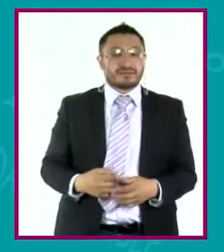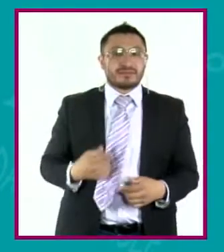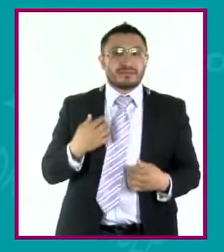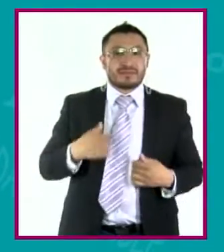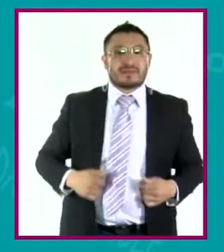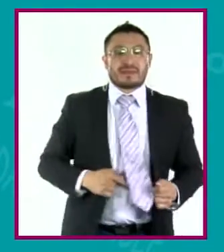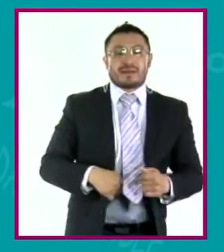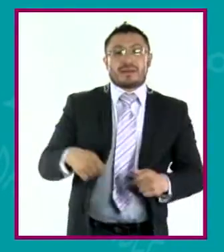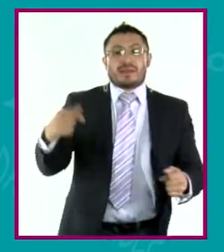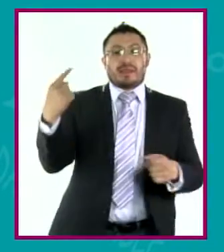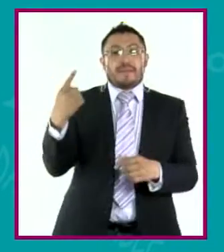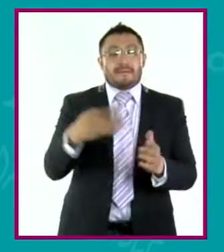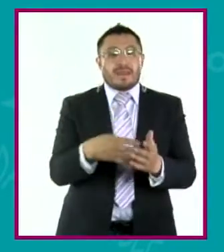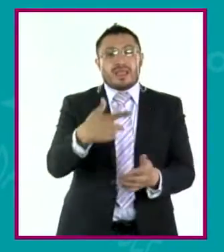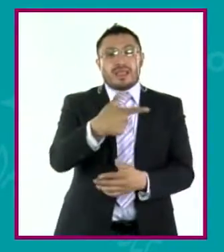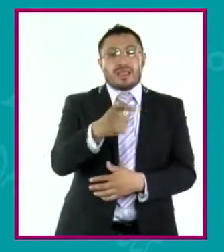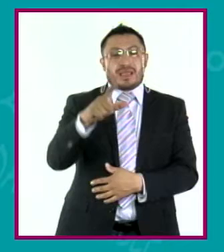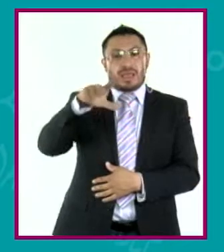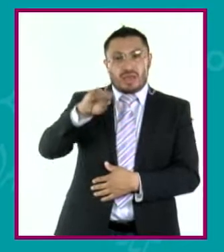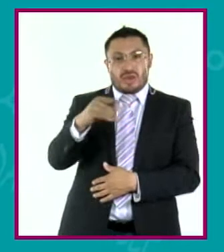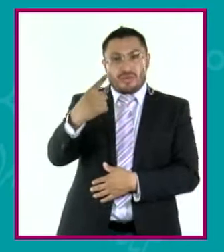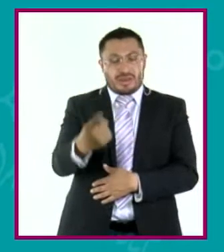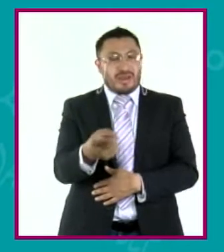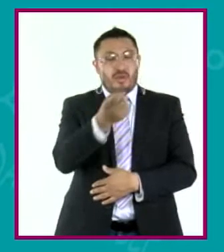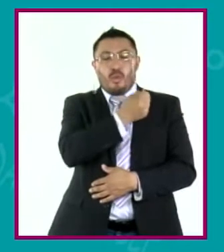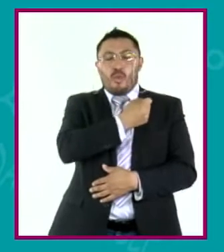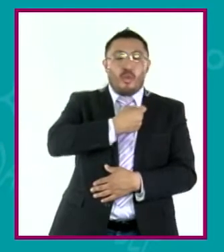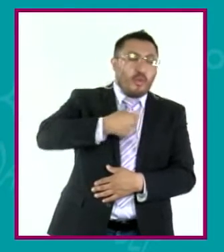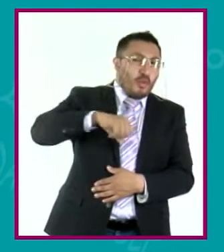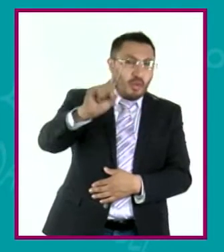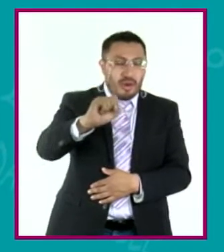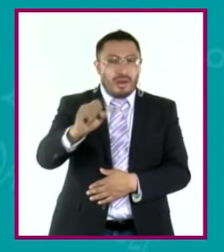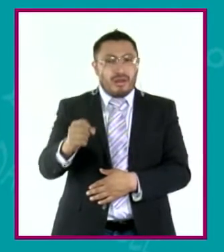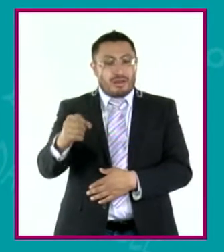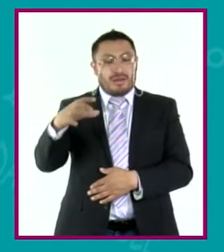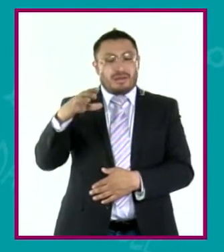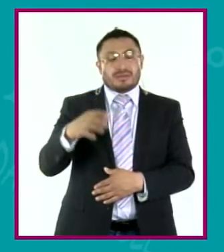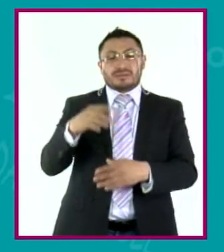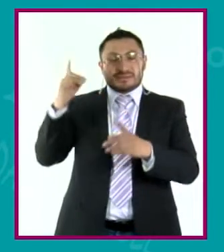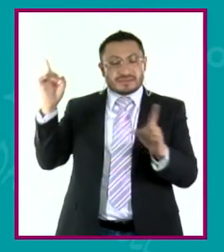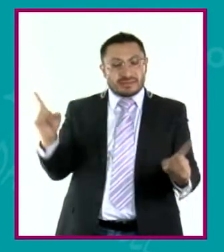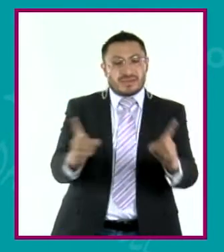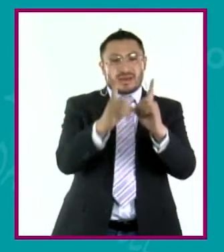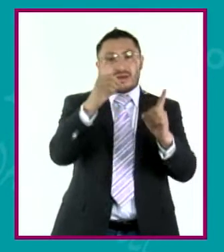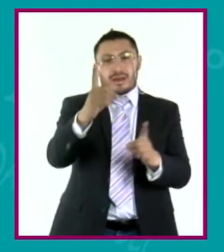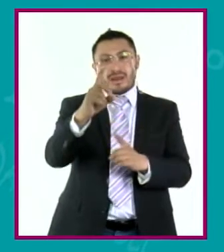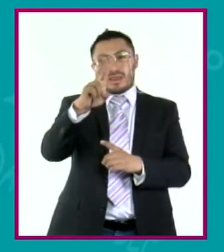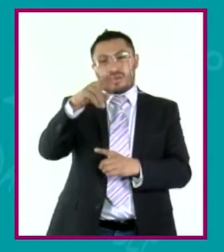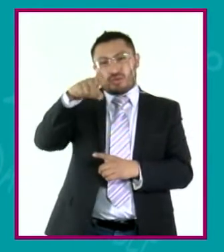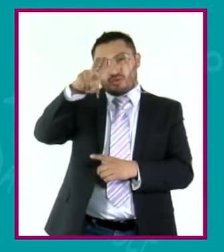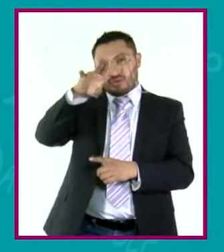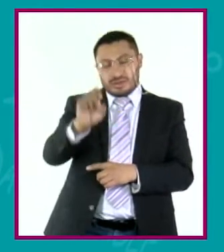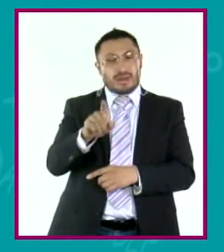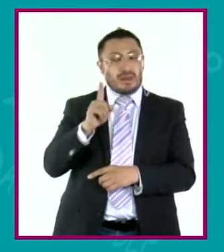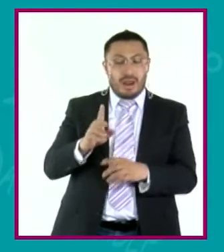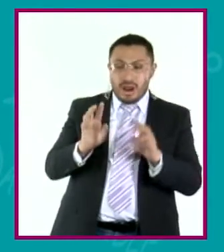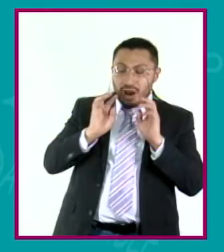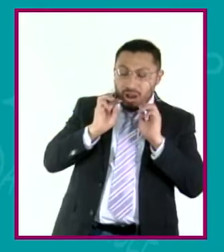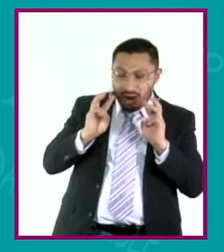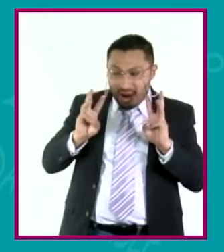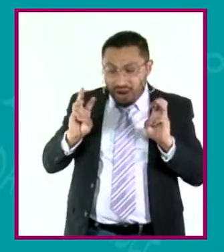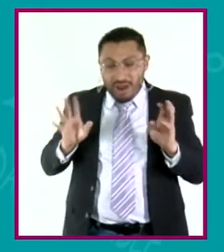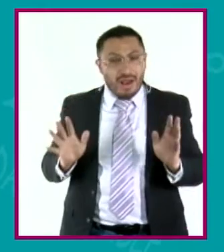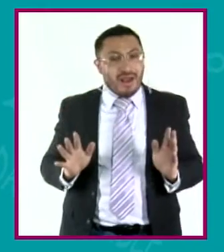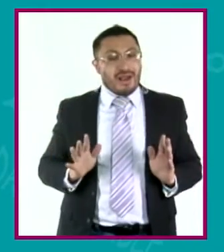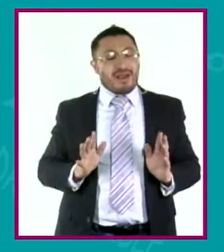En 1791, su fama era tal que es presentado al duque Karl Wilhelm Ferdinand, quien impresionado por la habilidad